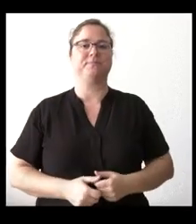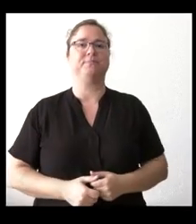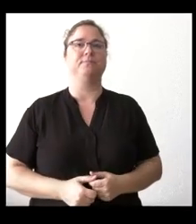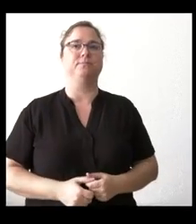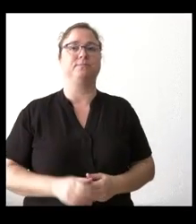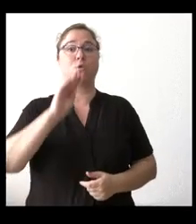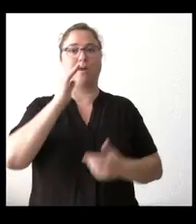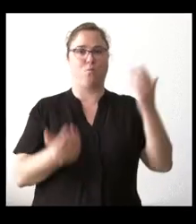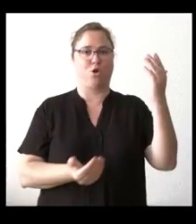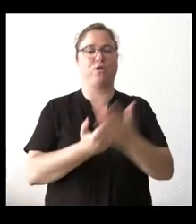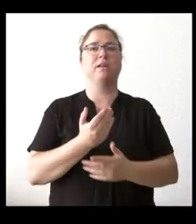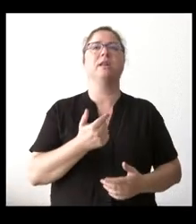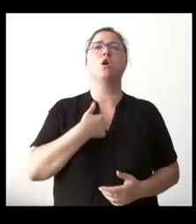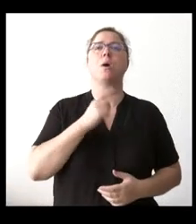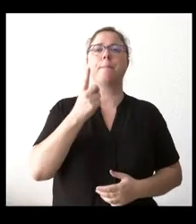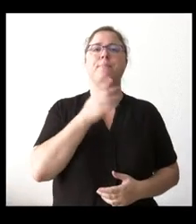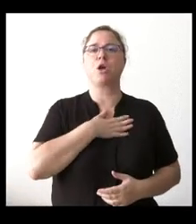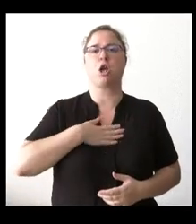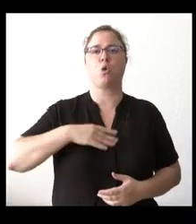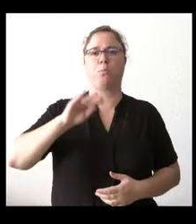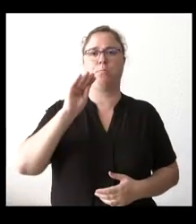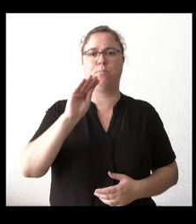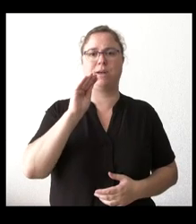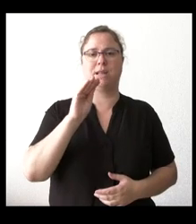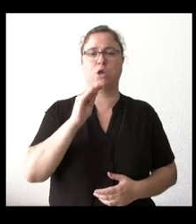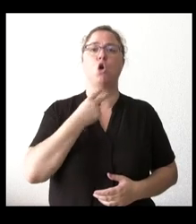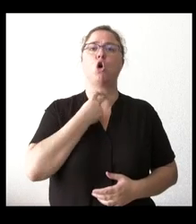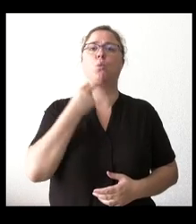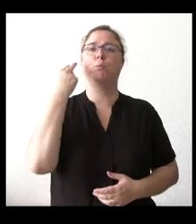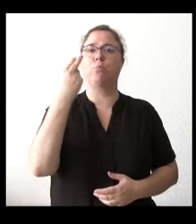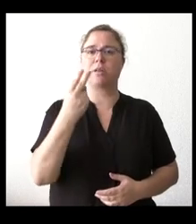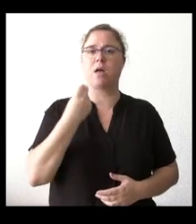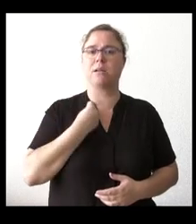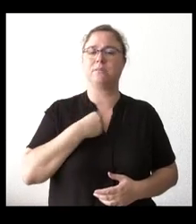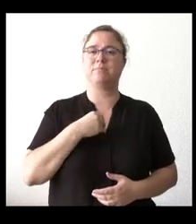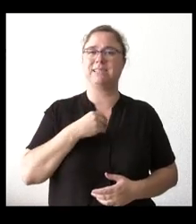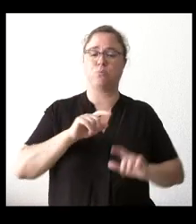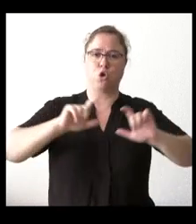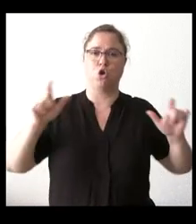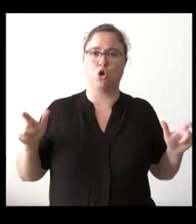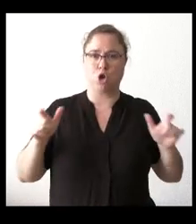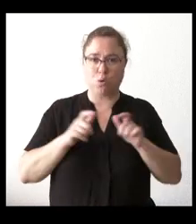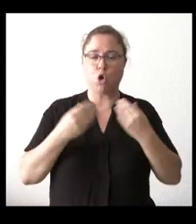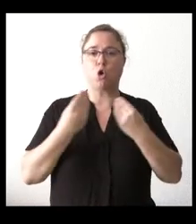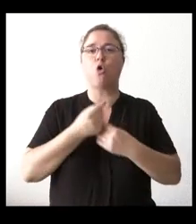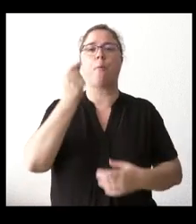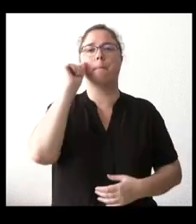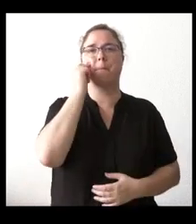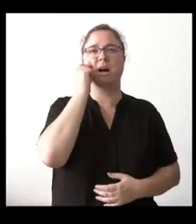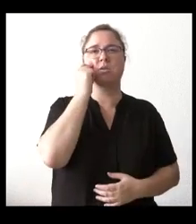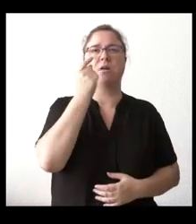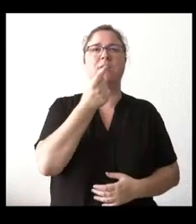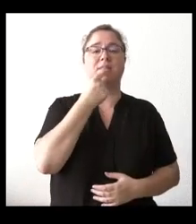buenos días yo en primer lugar quería preguntarle al portavoz por esa reunión que ya tiene fecha con Mañueco he leído por ahí que están